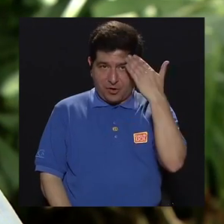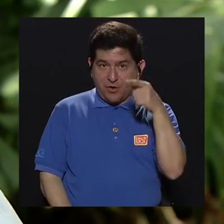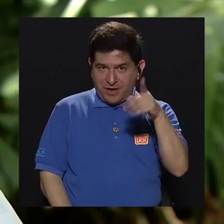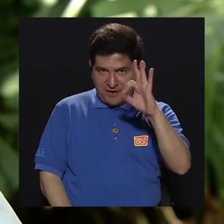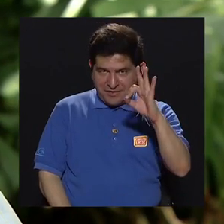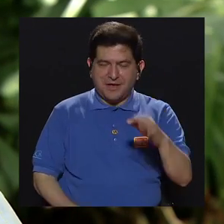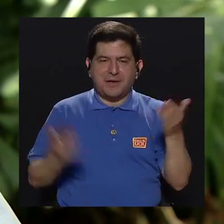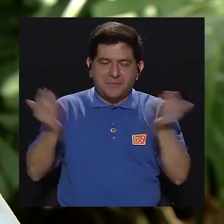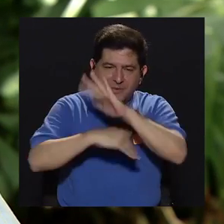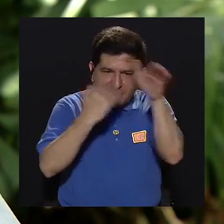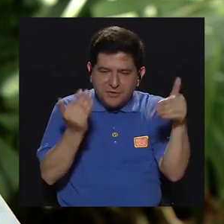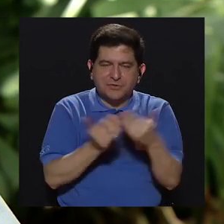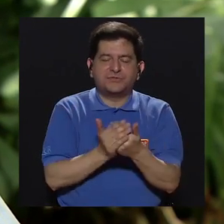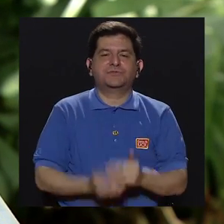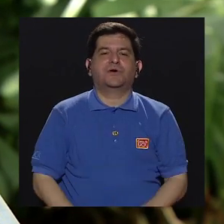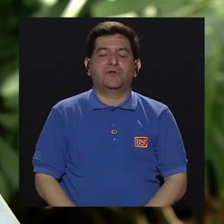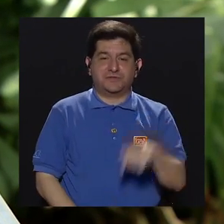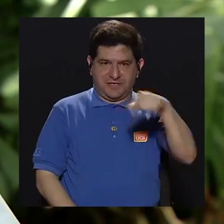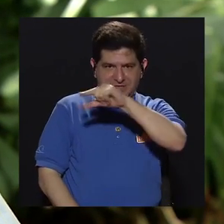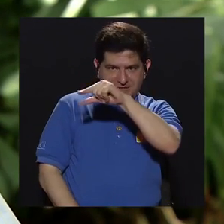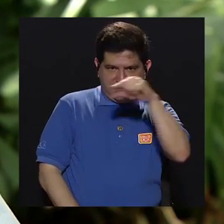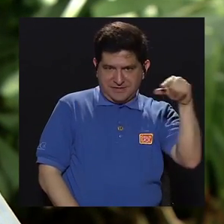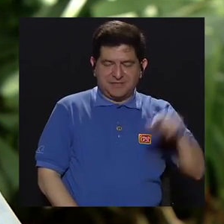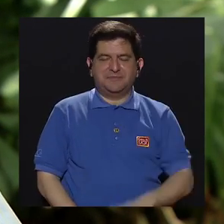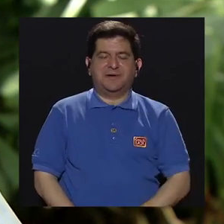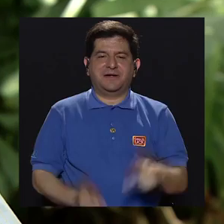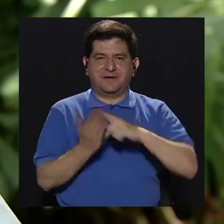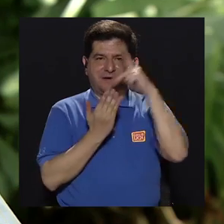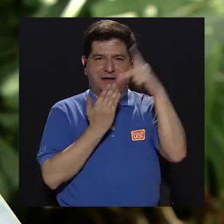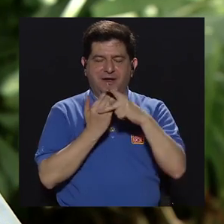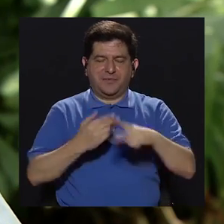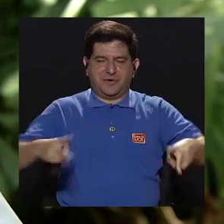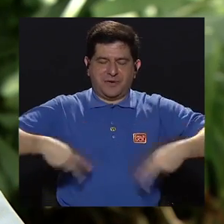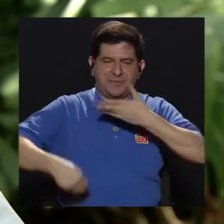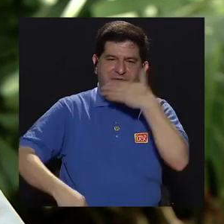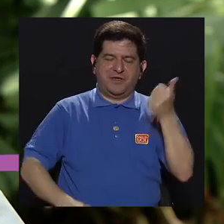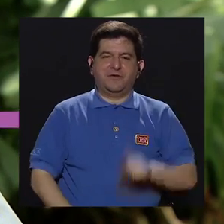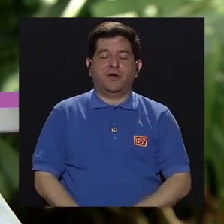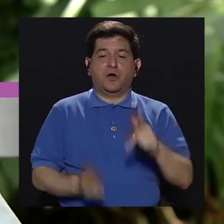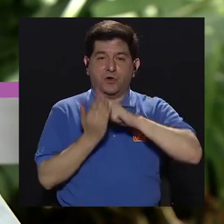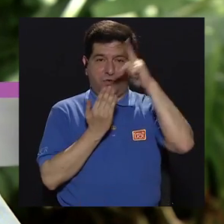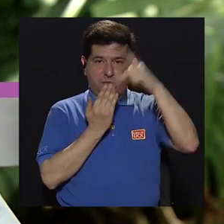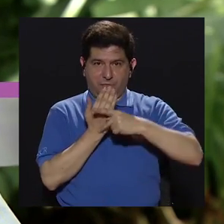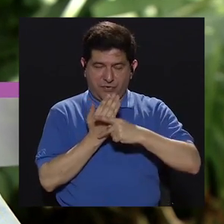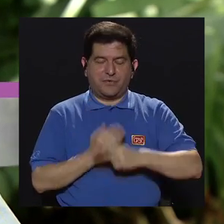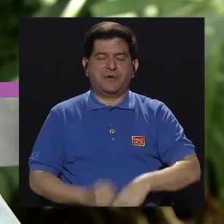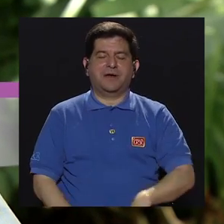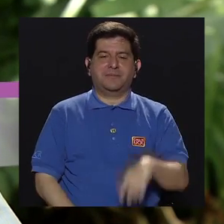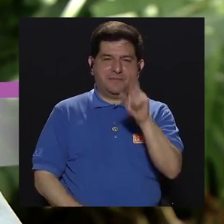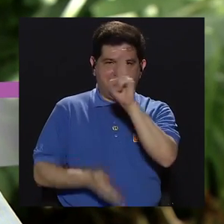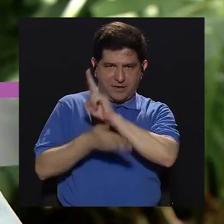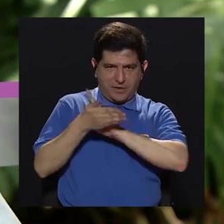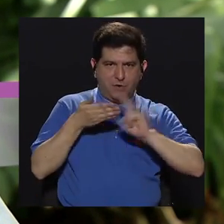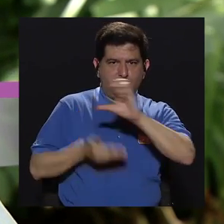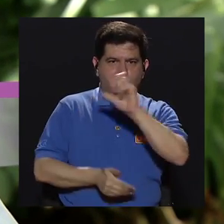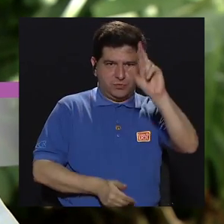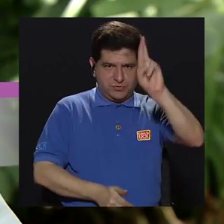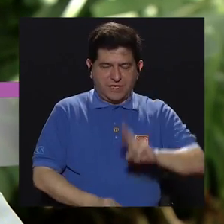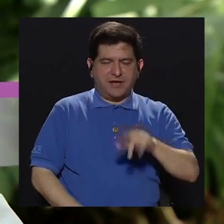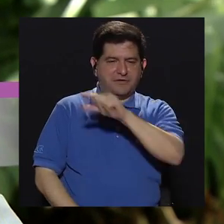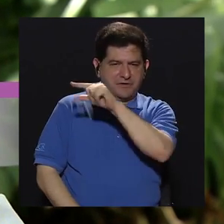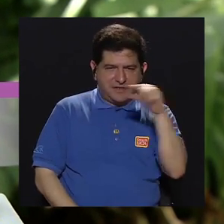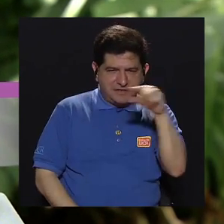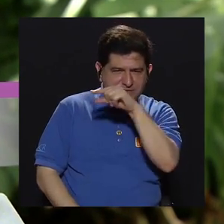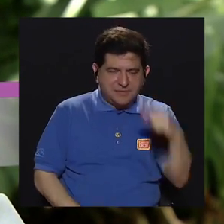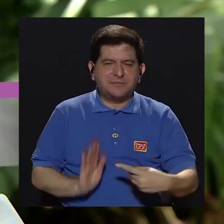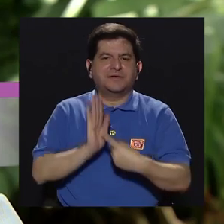Hola, tal? Bienvenidas y bienvenidos una semana más a Vivir Mejor, su telerevista de la Universidad de Costa Rica, en donde semana